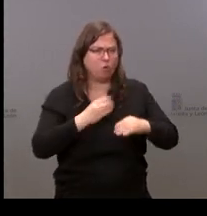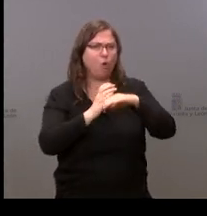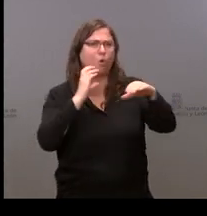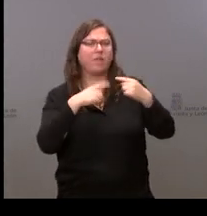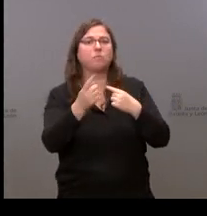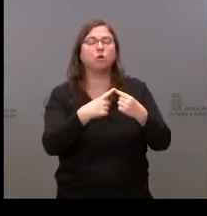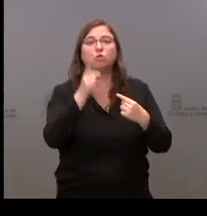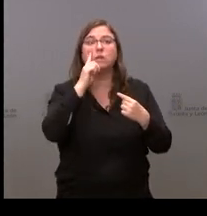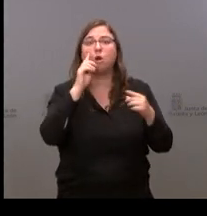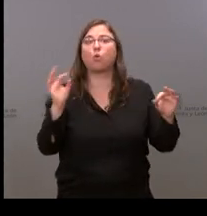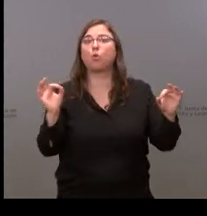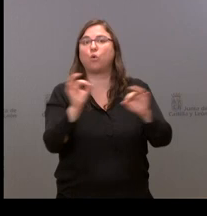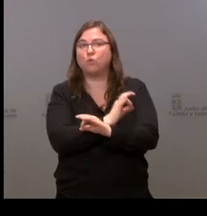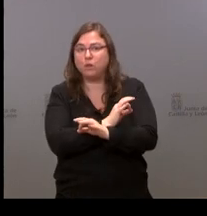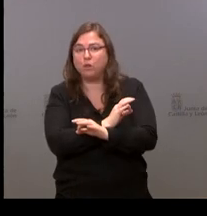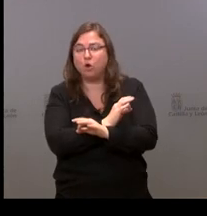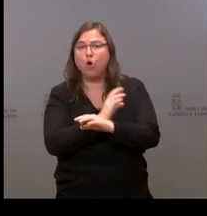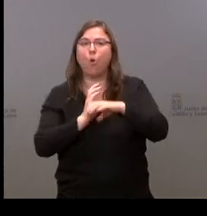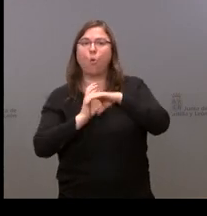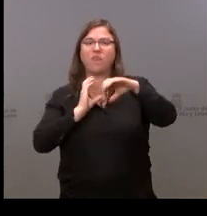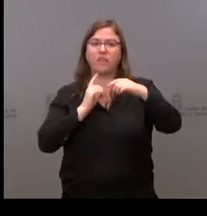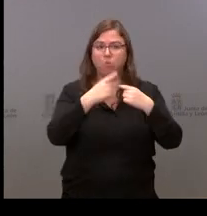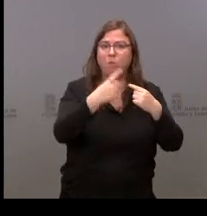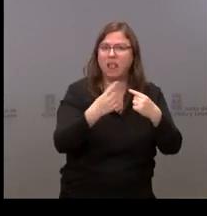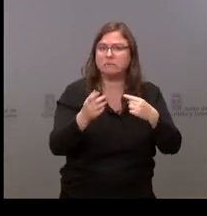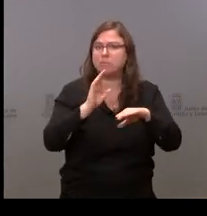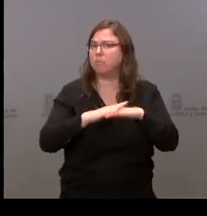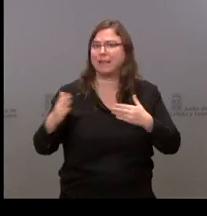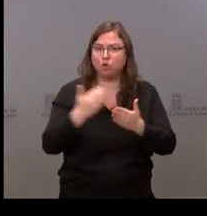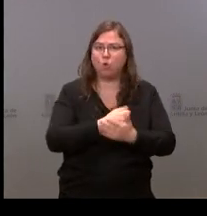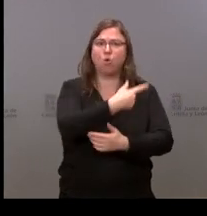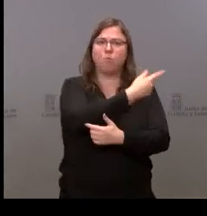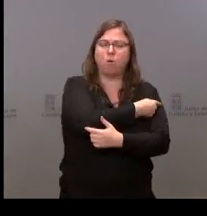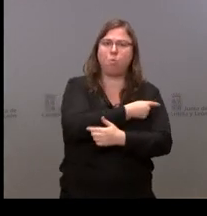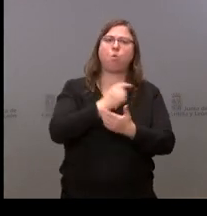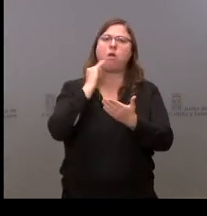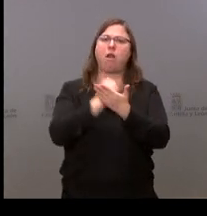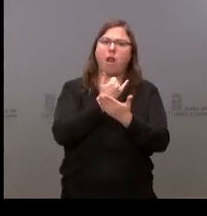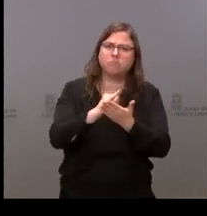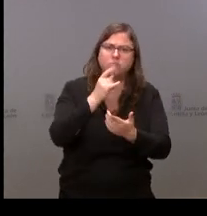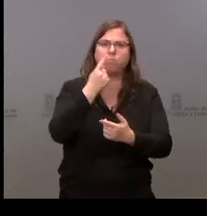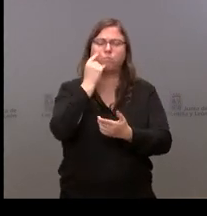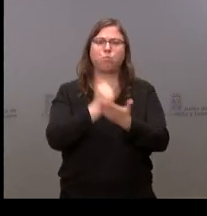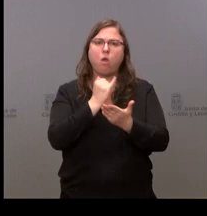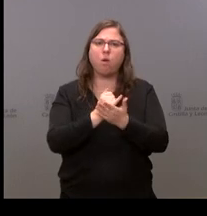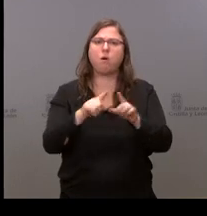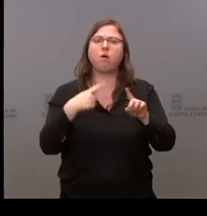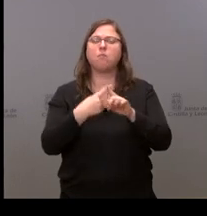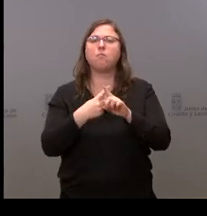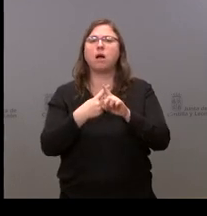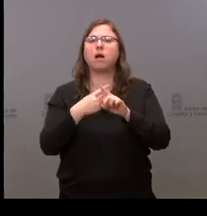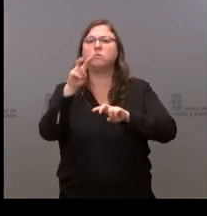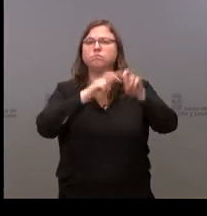o es que va a haber unidades móviles para todo eso, para rastreo, para cribados y para vacunación. Y la segunda pregunta